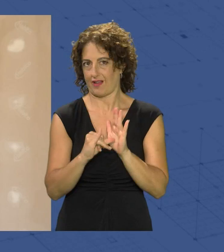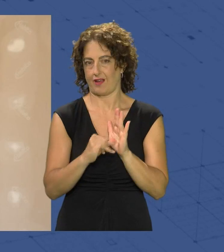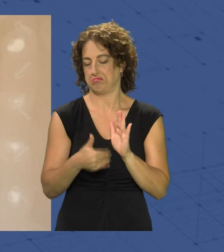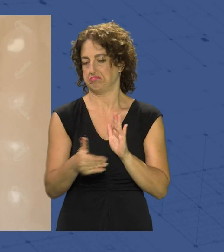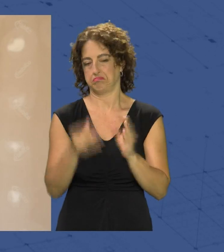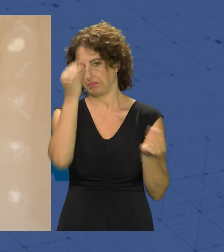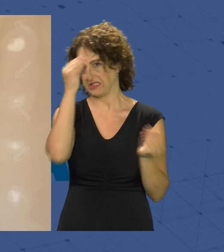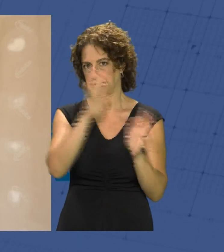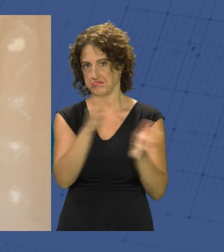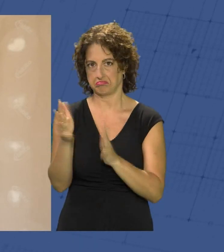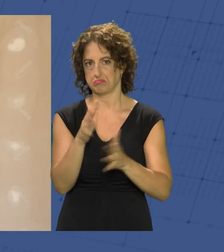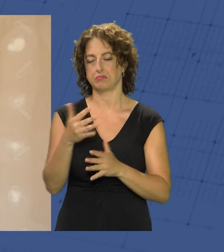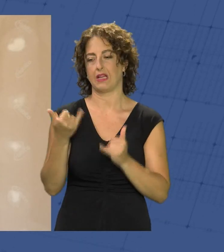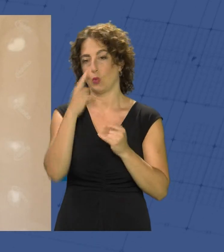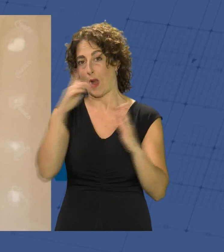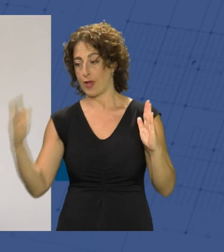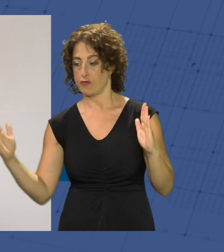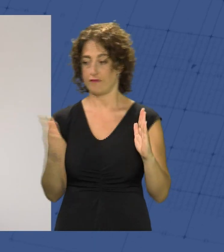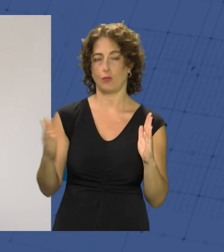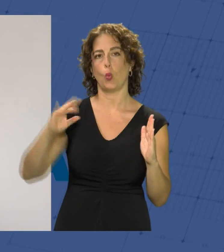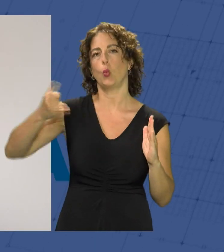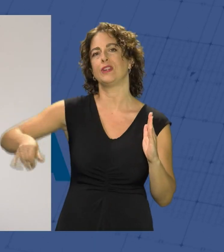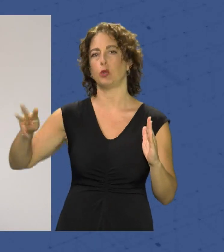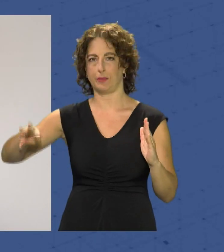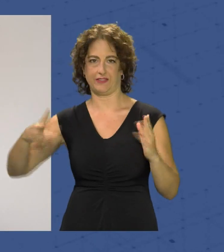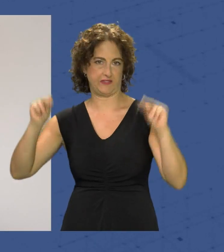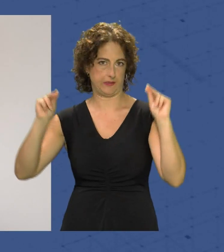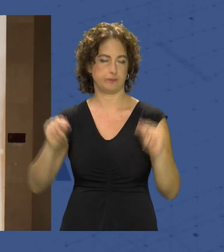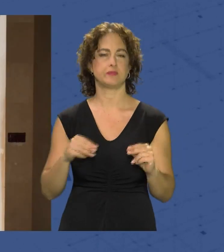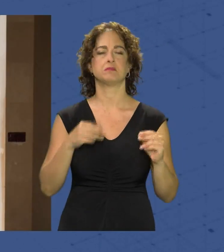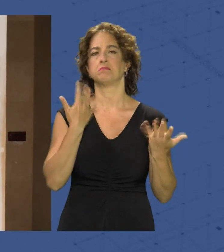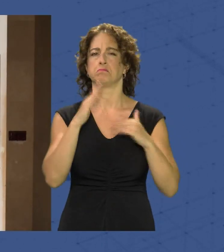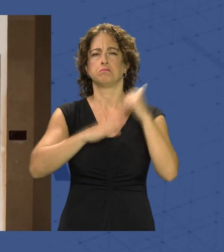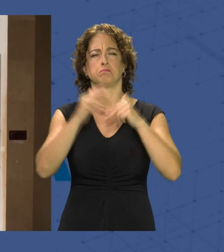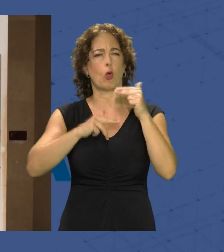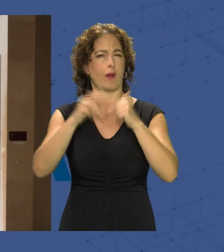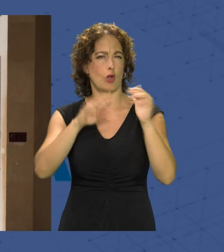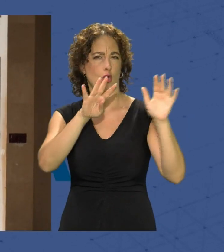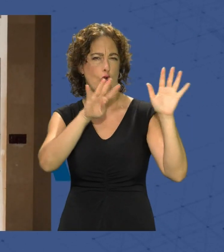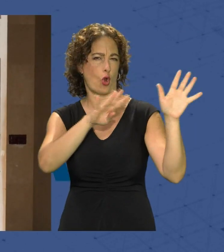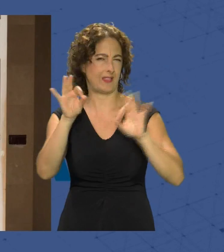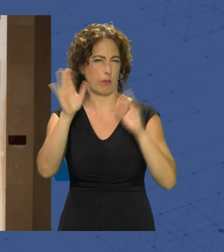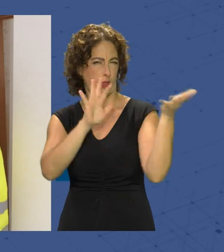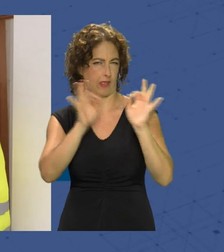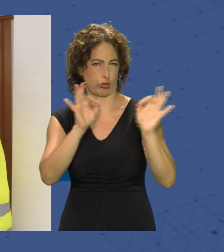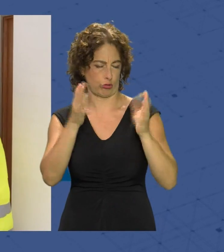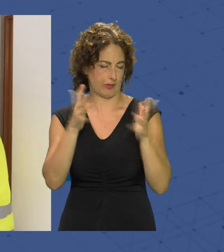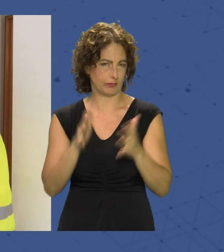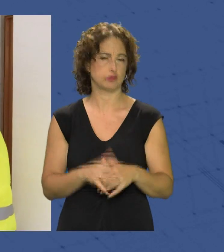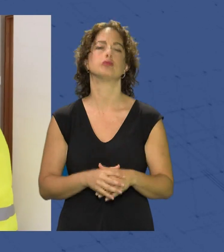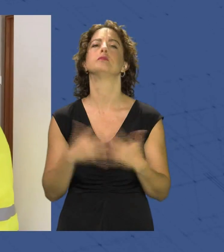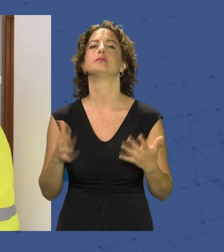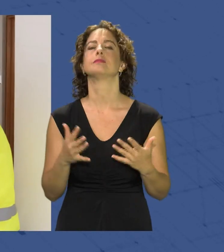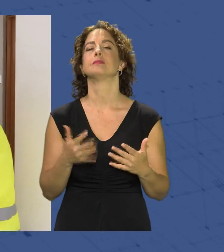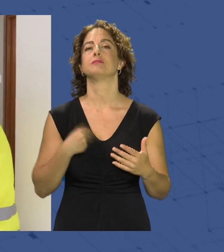prevé para final de este año, el último trimestre. Ejecutada en un 90%, aproximadamente, esta promoción, la decimoctava puesta en marcha desde la